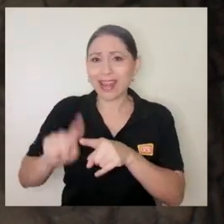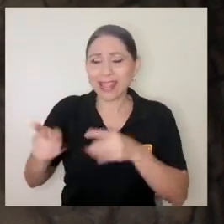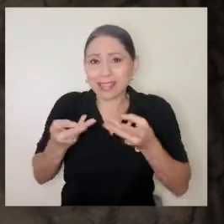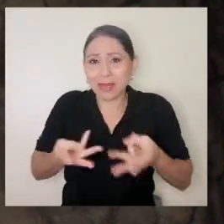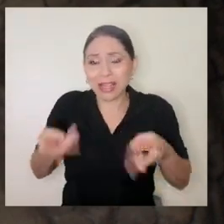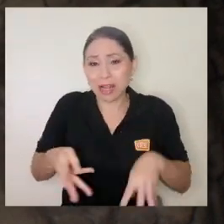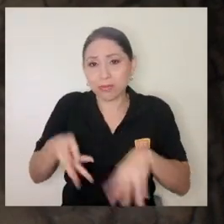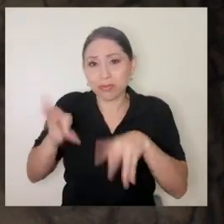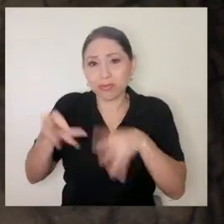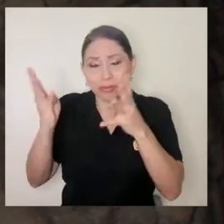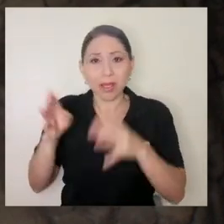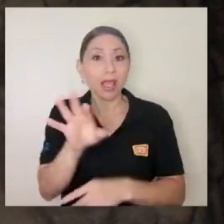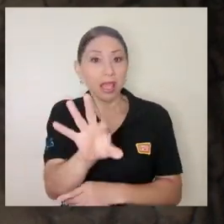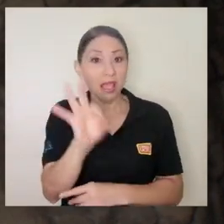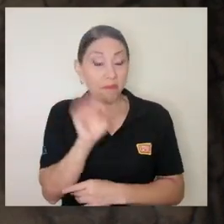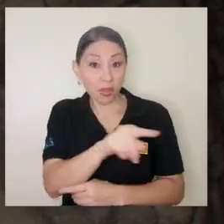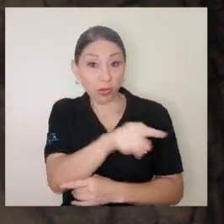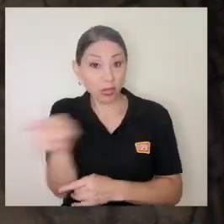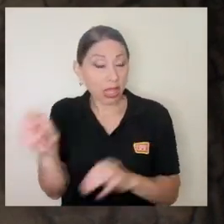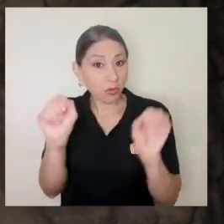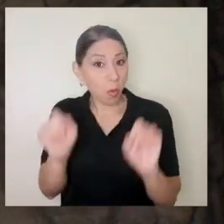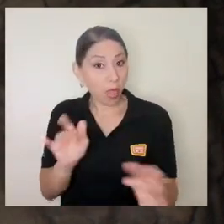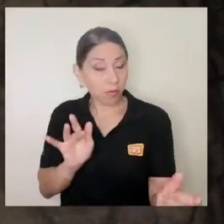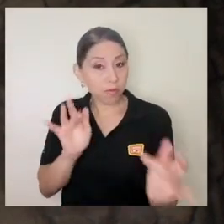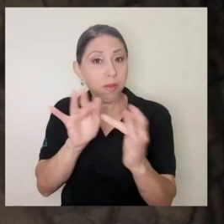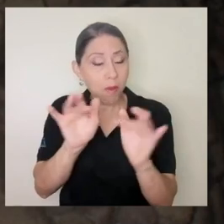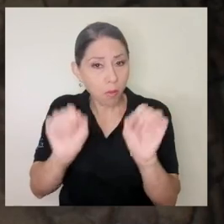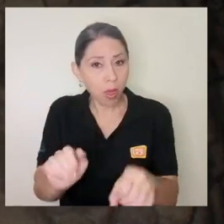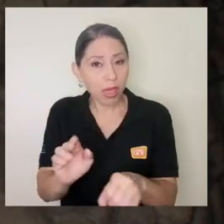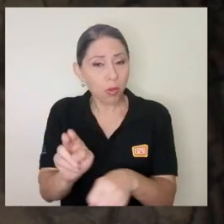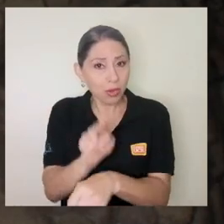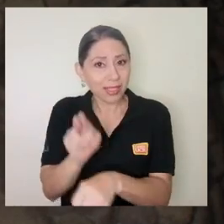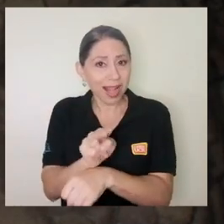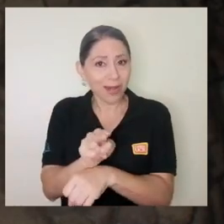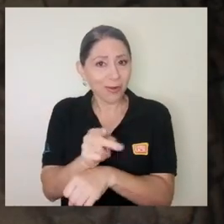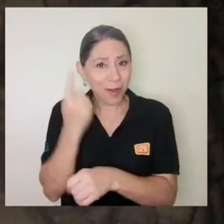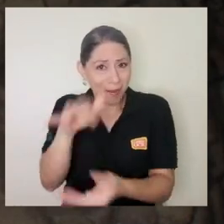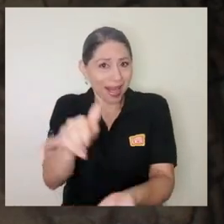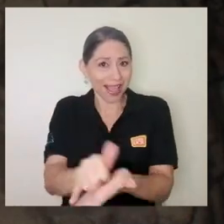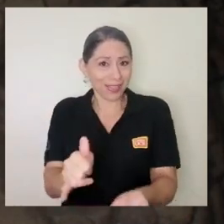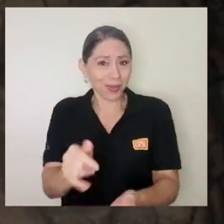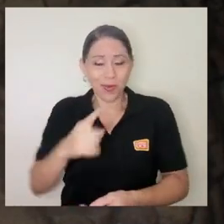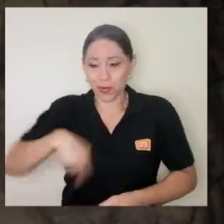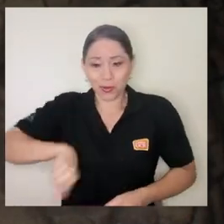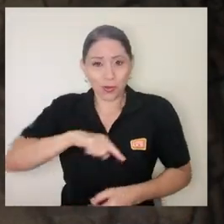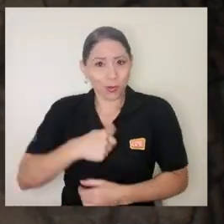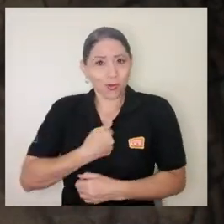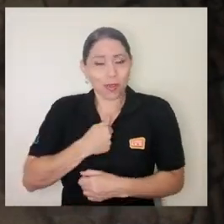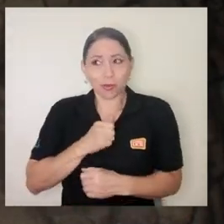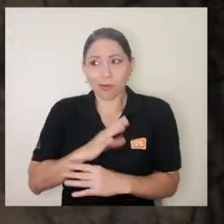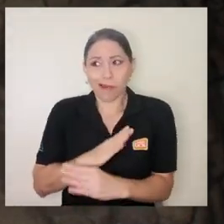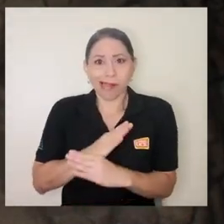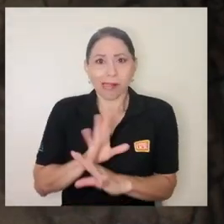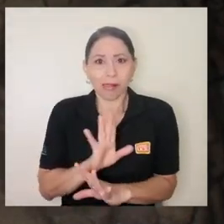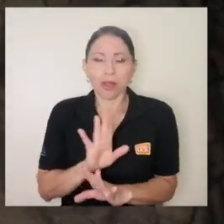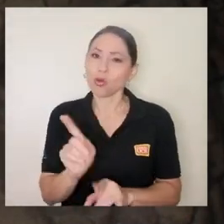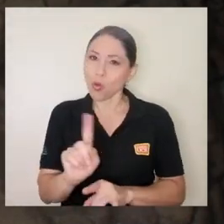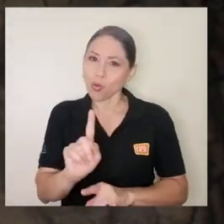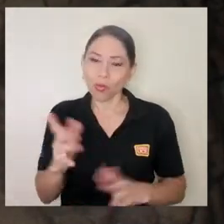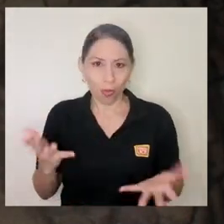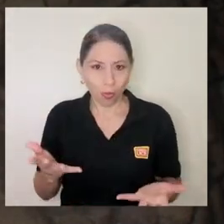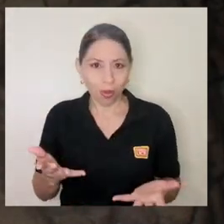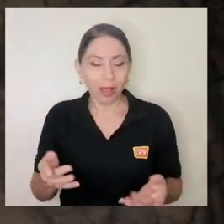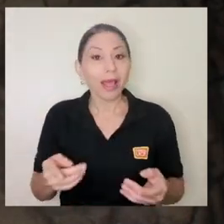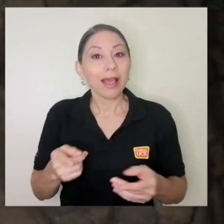etcétera y yo invito a la población que los utilice para eso lo hicimos no lo estamos haciendo para nosotros mismos en realidad nos ayudan a